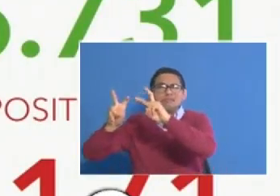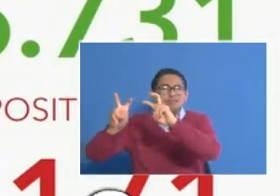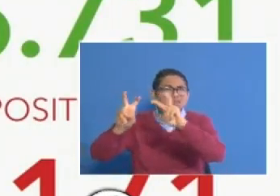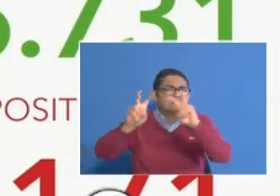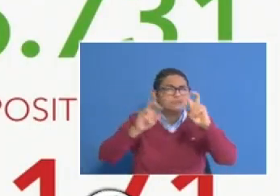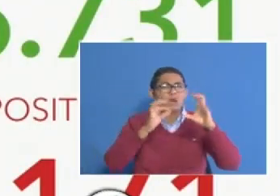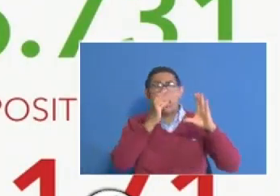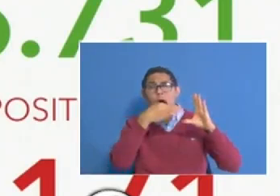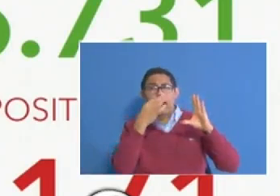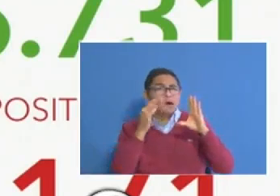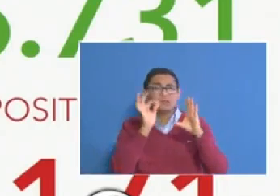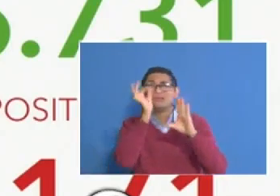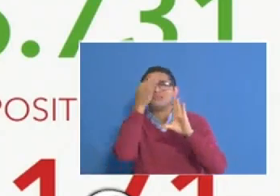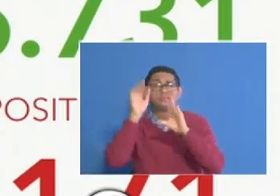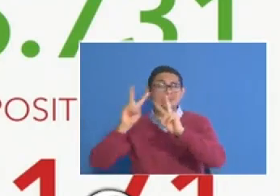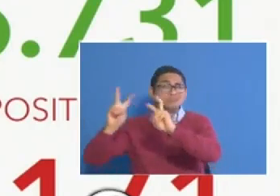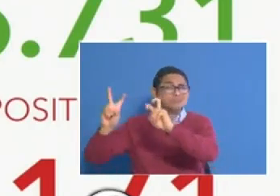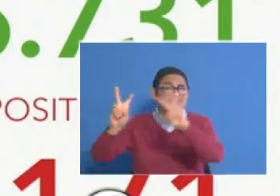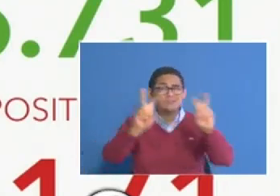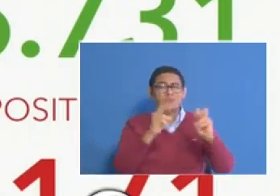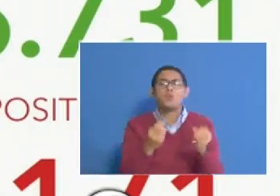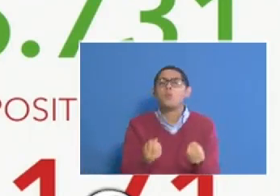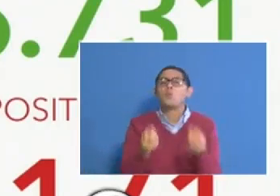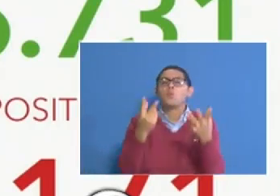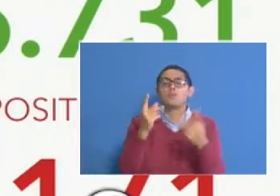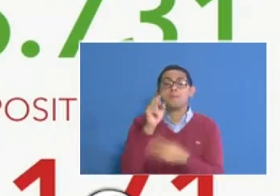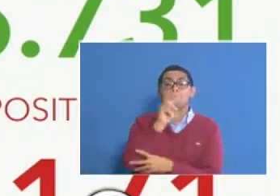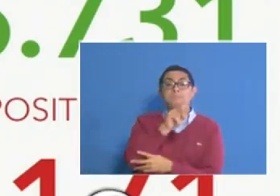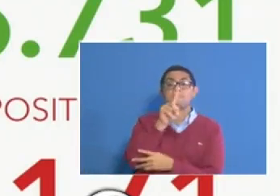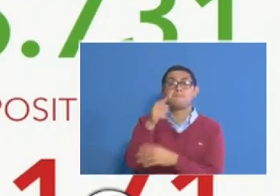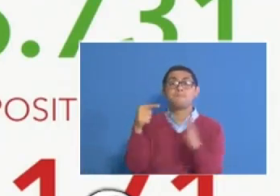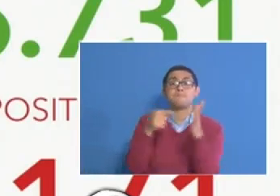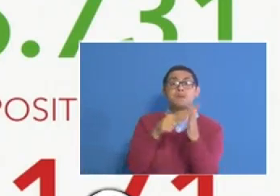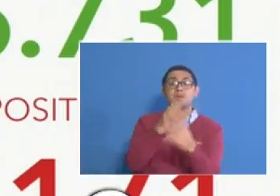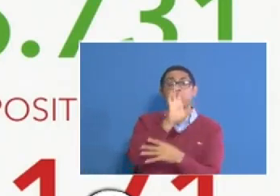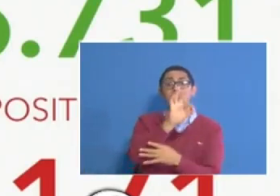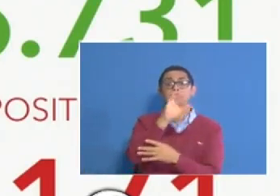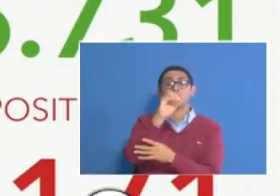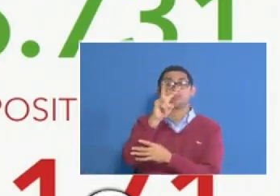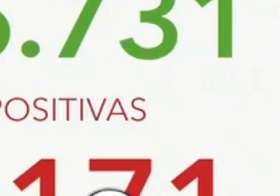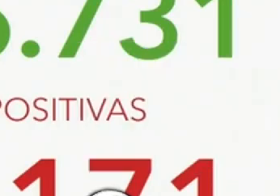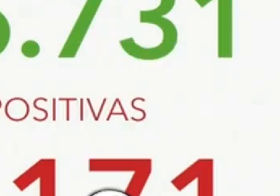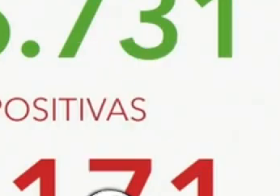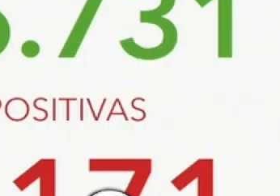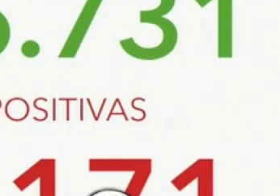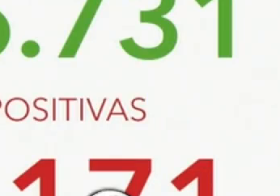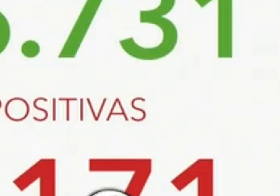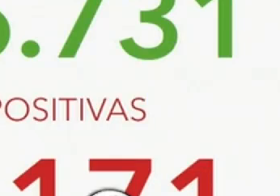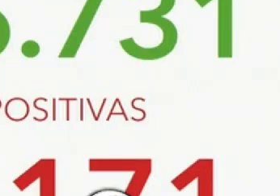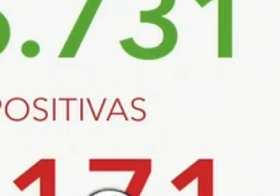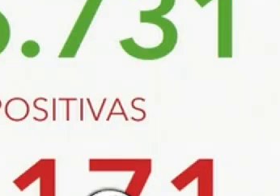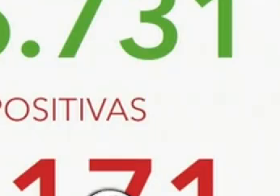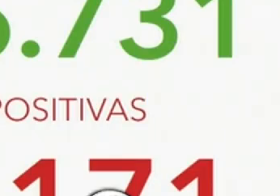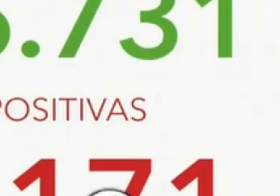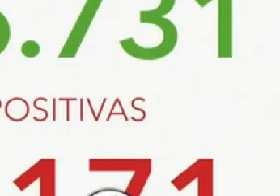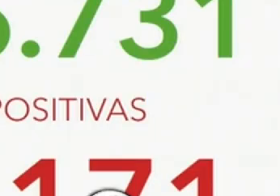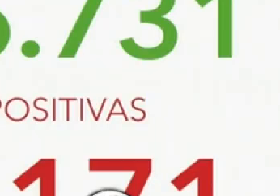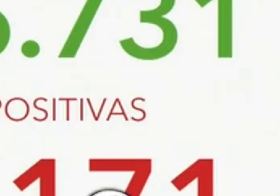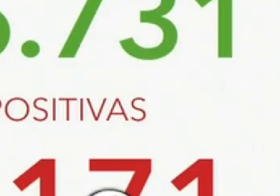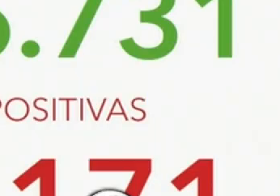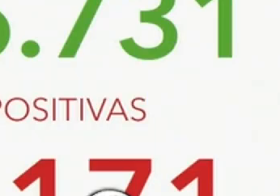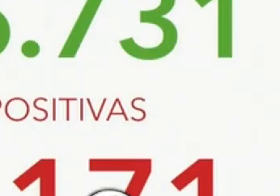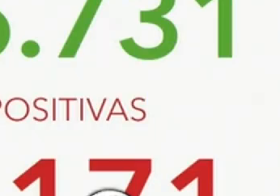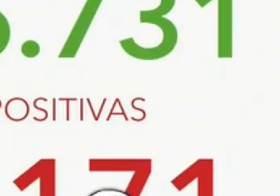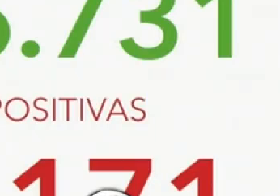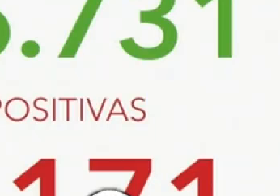acumulado de 2.021.902 pruebas, de las